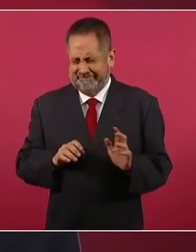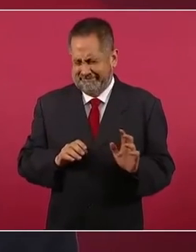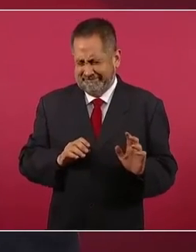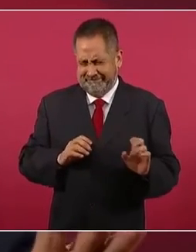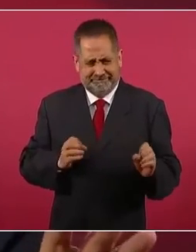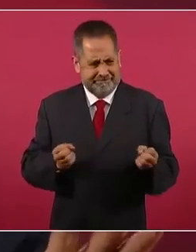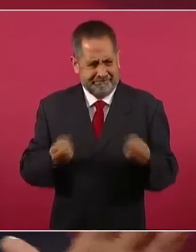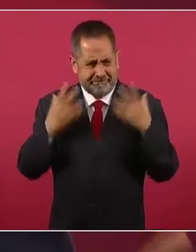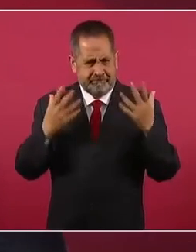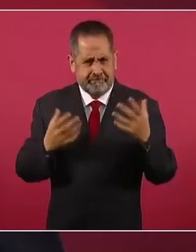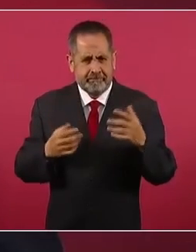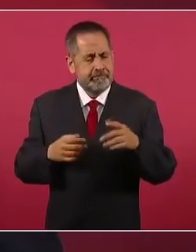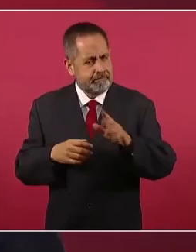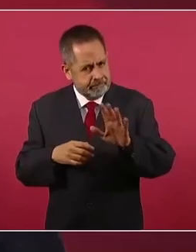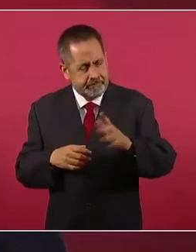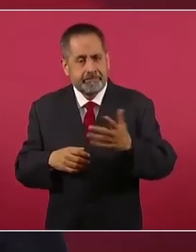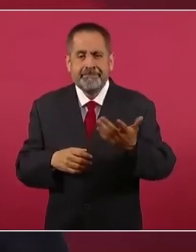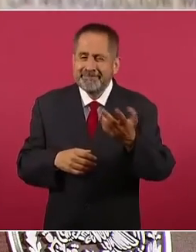O cuidado,